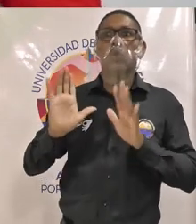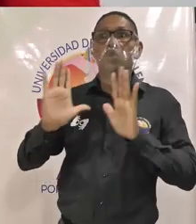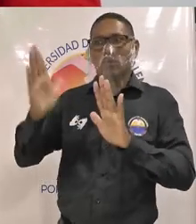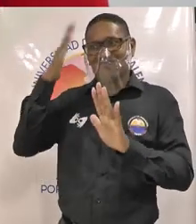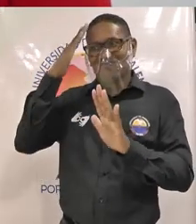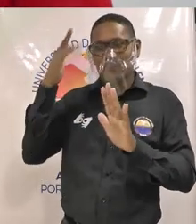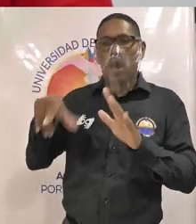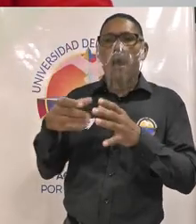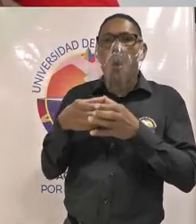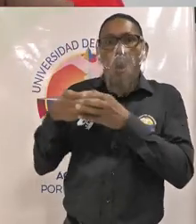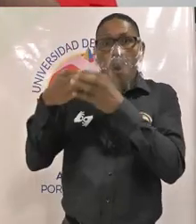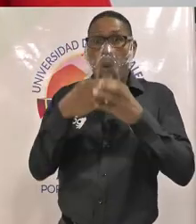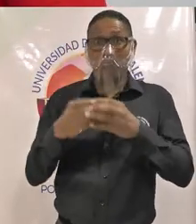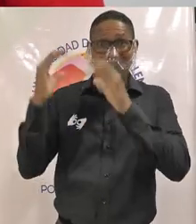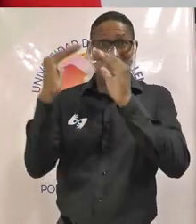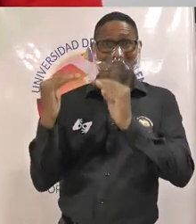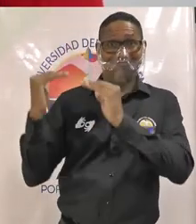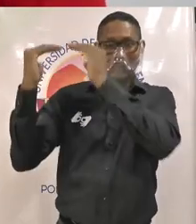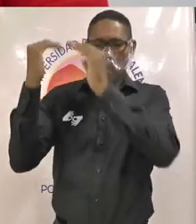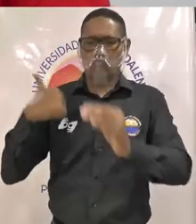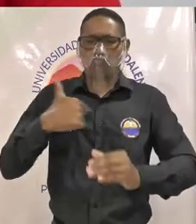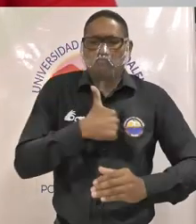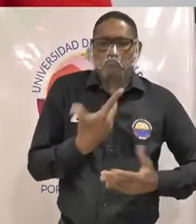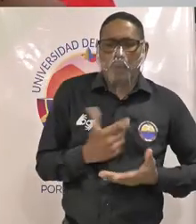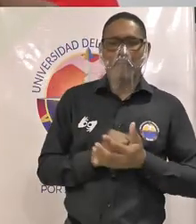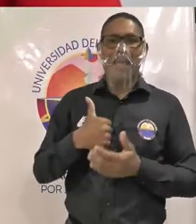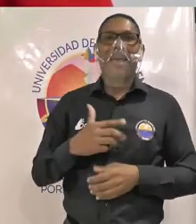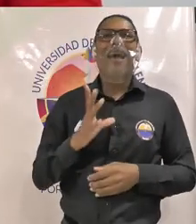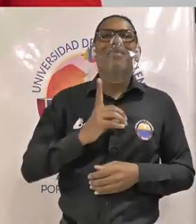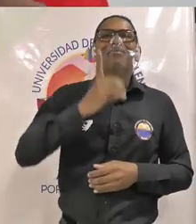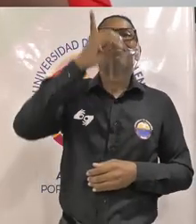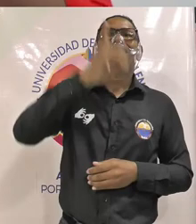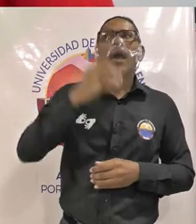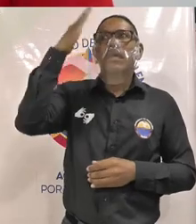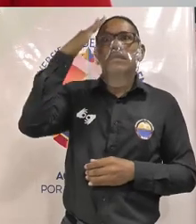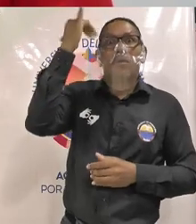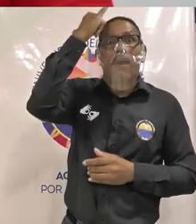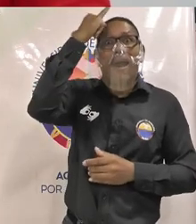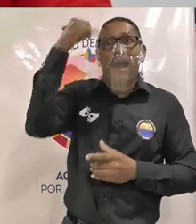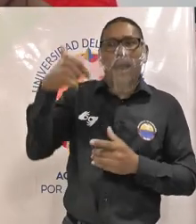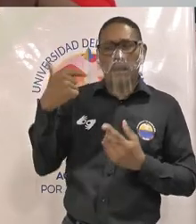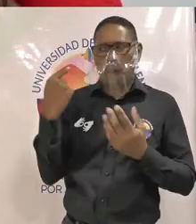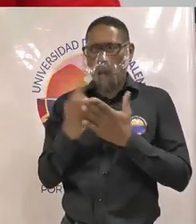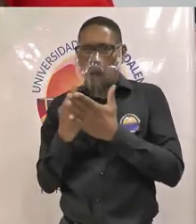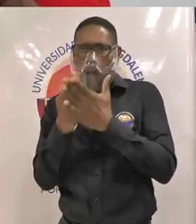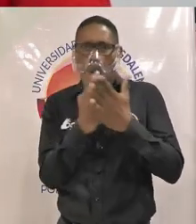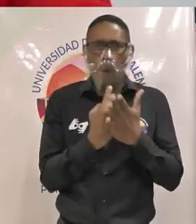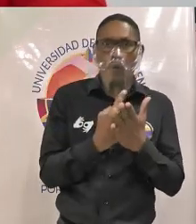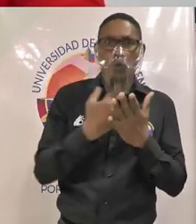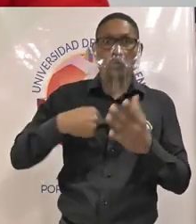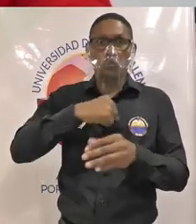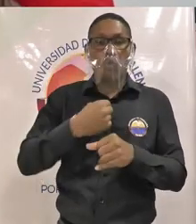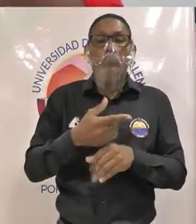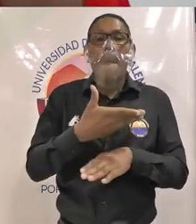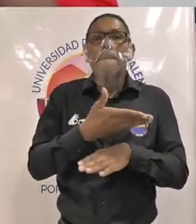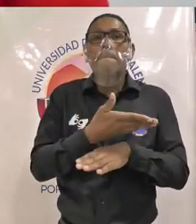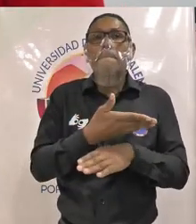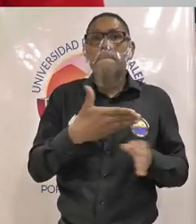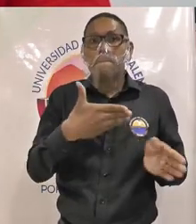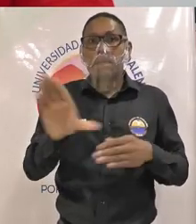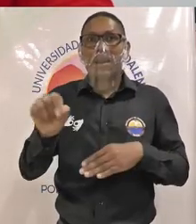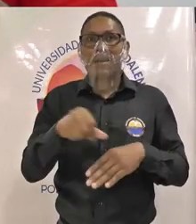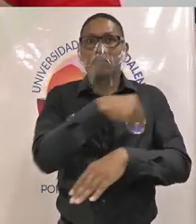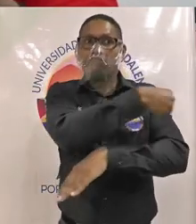superior donde nosotros lo que manejaremos son las decisiones académicas y planteamos nuestro plan de gestión en base